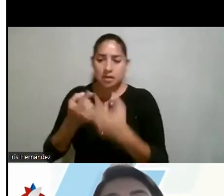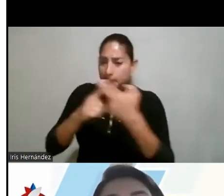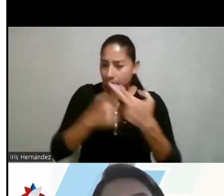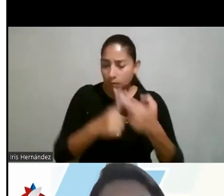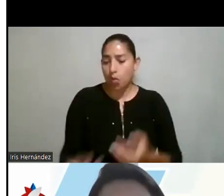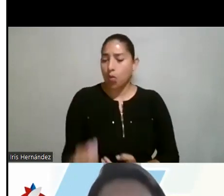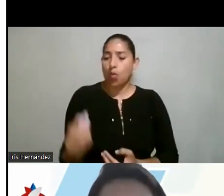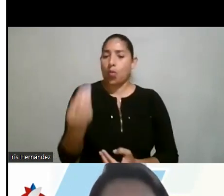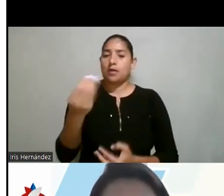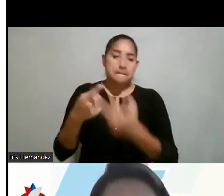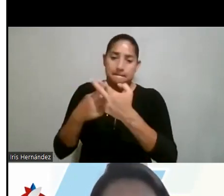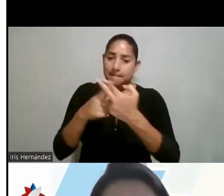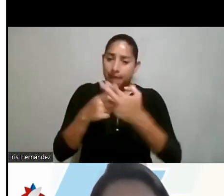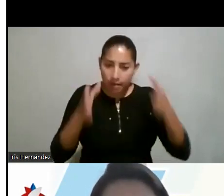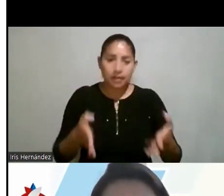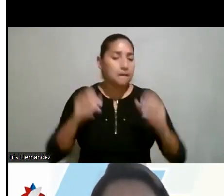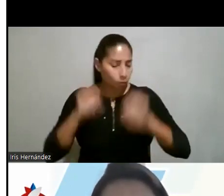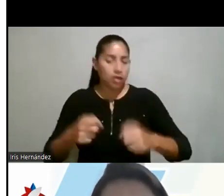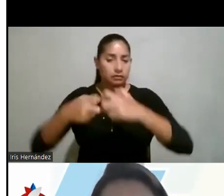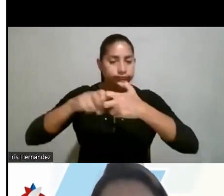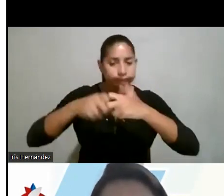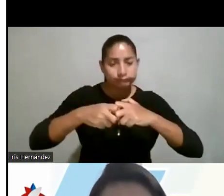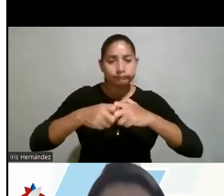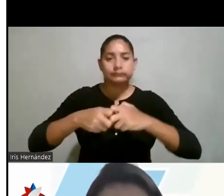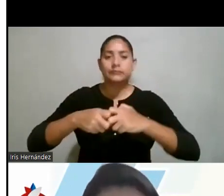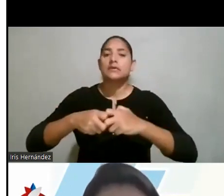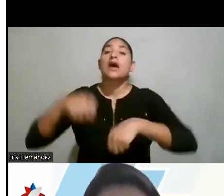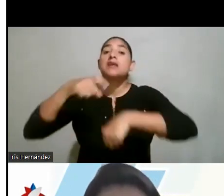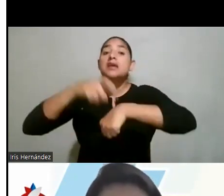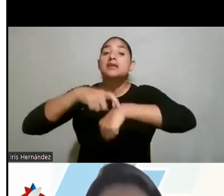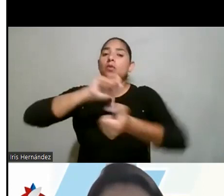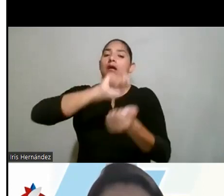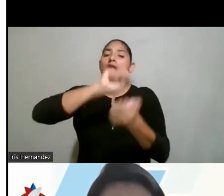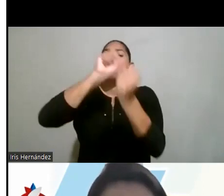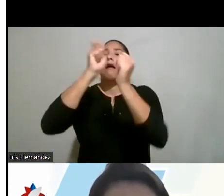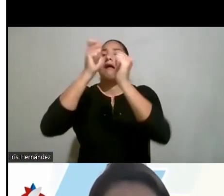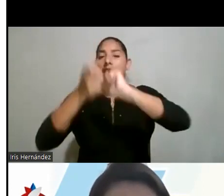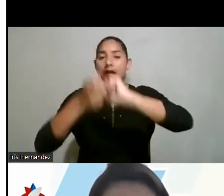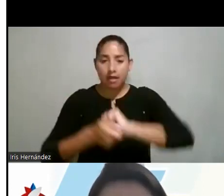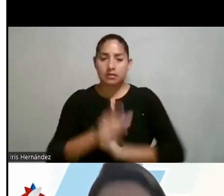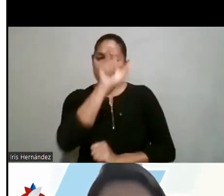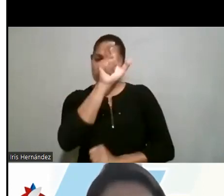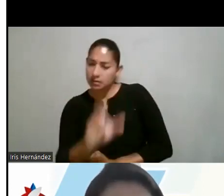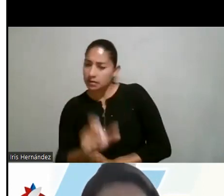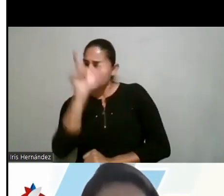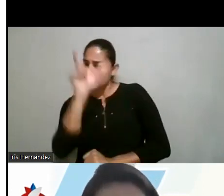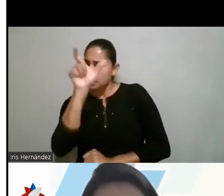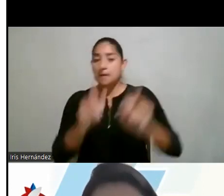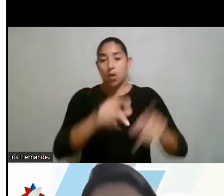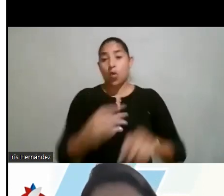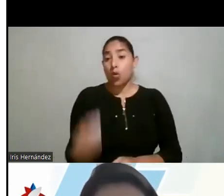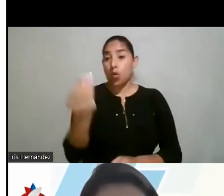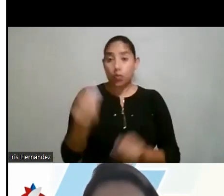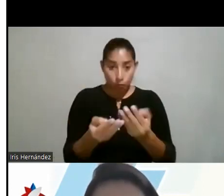o la joven mecánica. Y es tiempo de que vayamos cambiando esos paradigmas. Las personas jóvenes, como